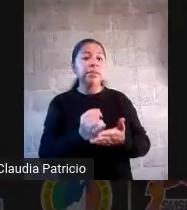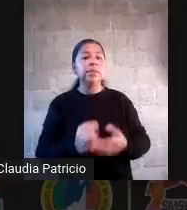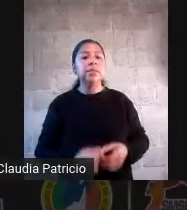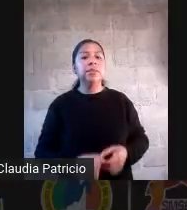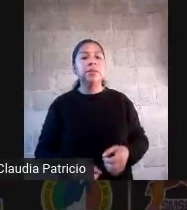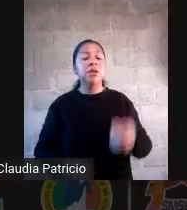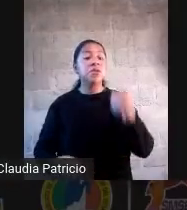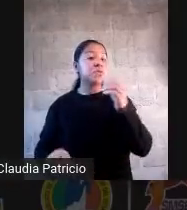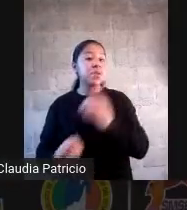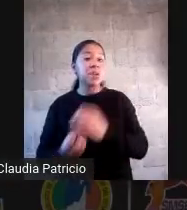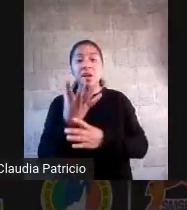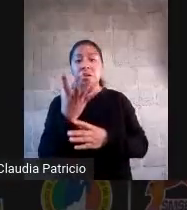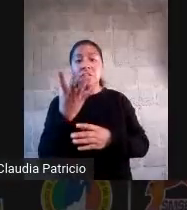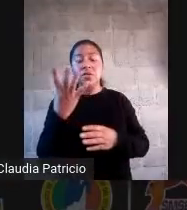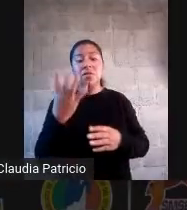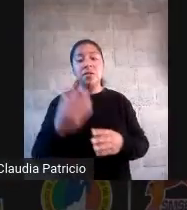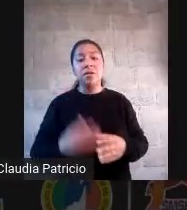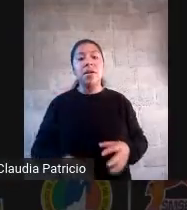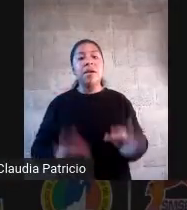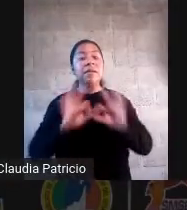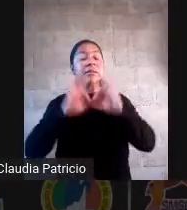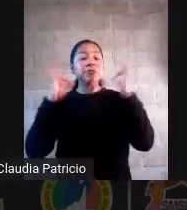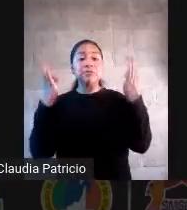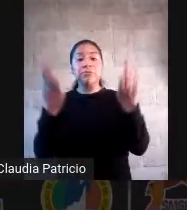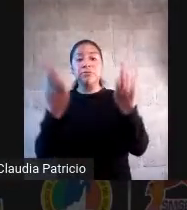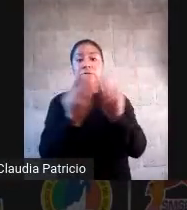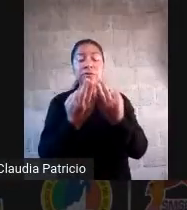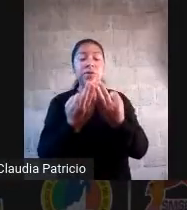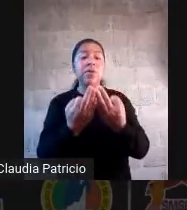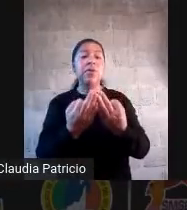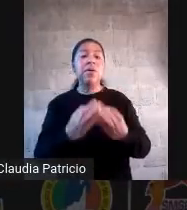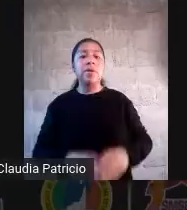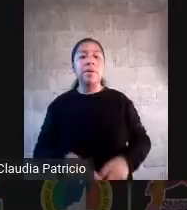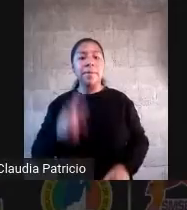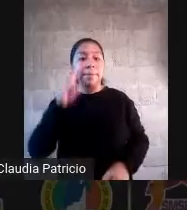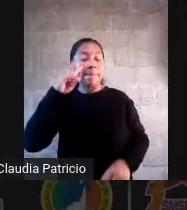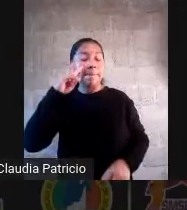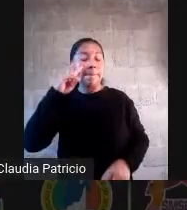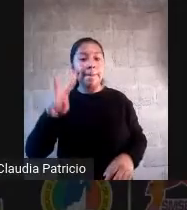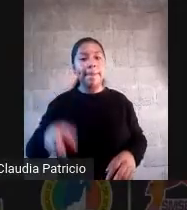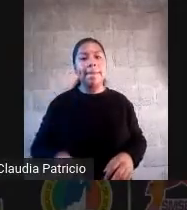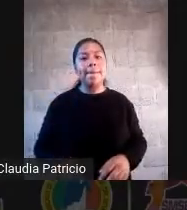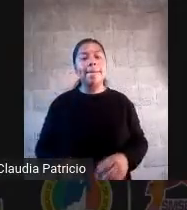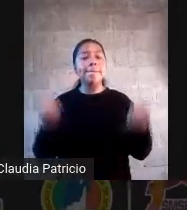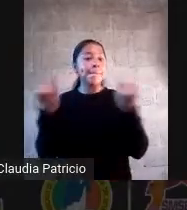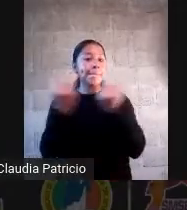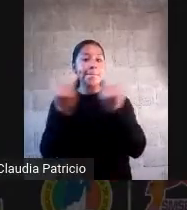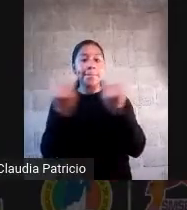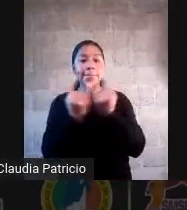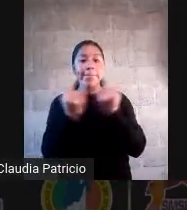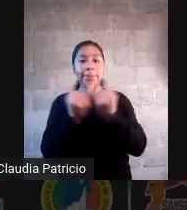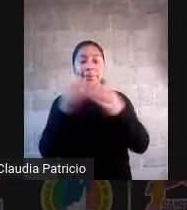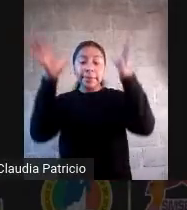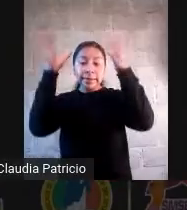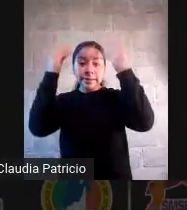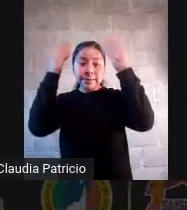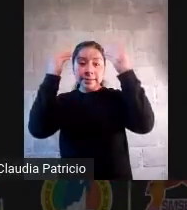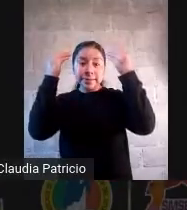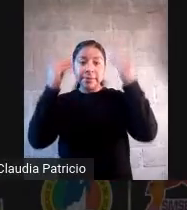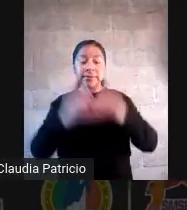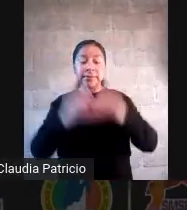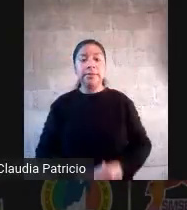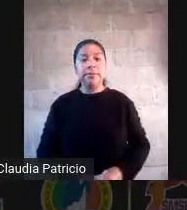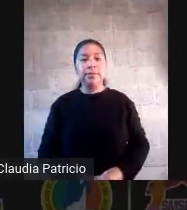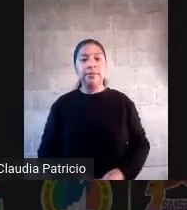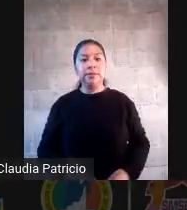para abordar los mismos contenidos porque ya vimos con evidencias reales que la que tú escogiste no